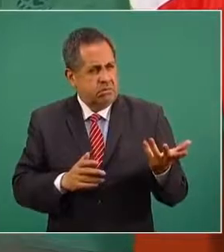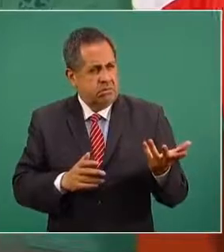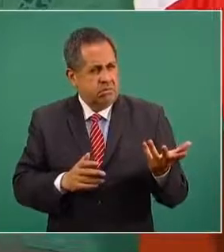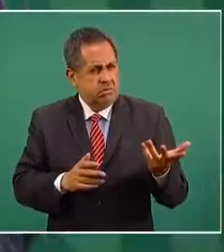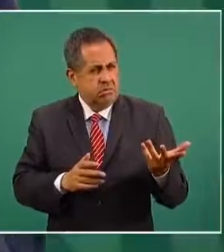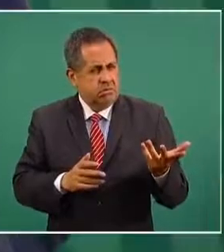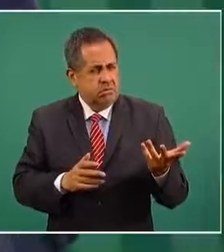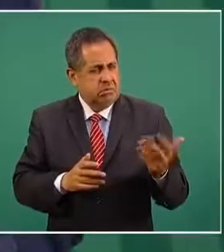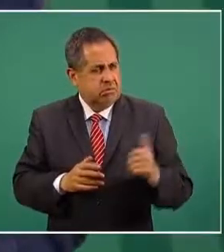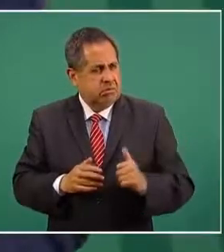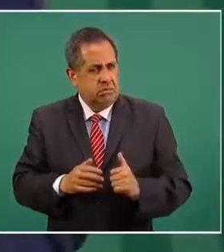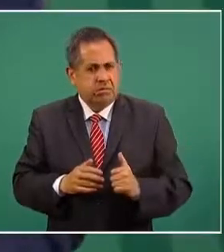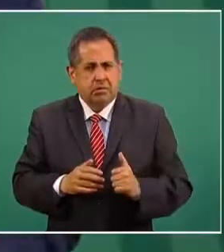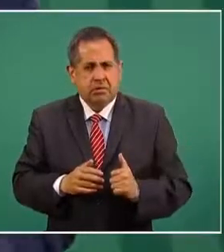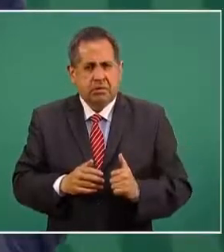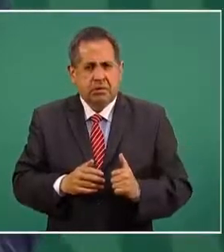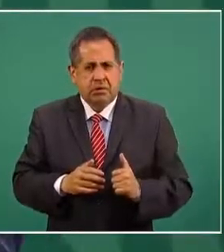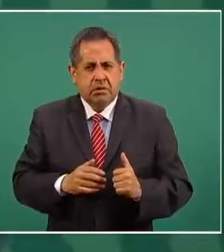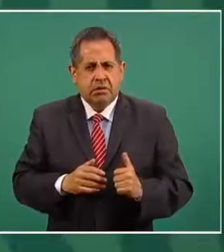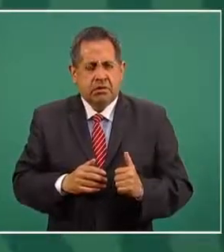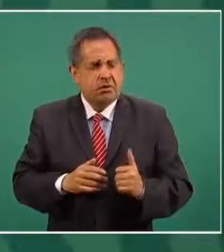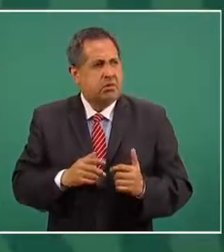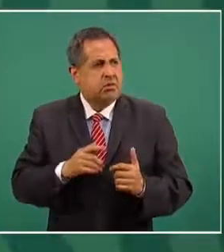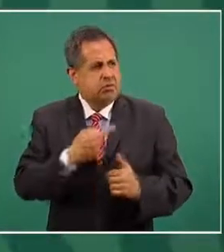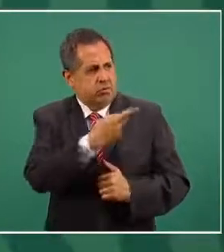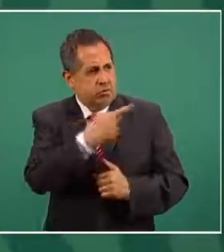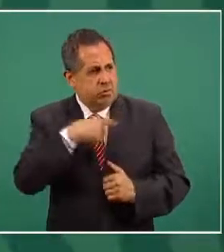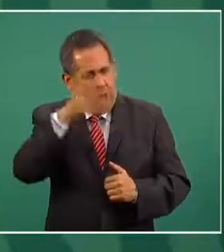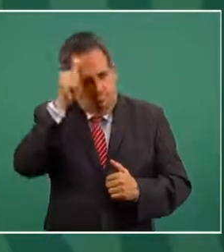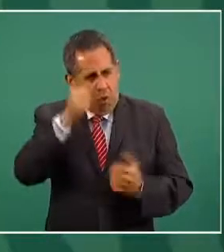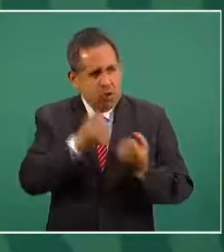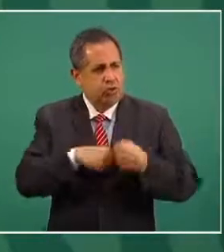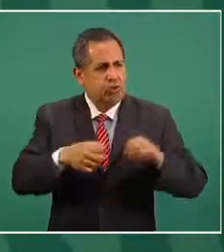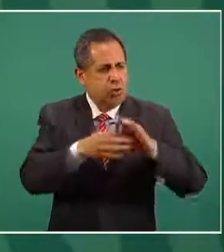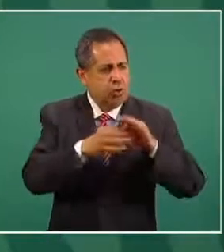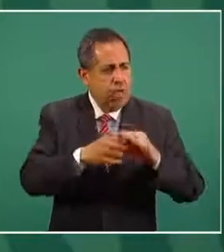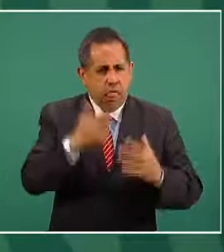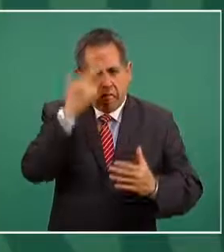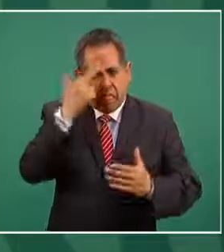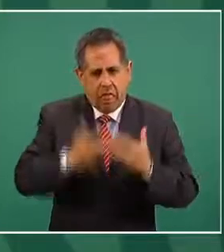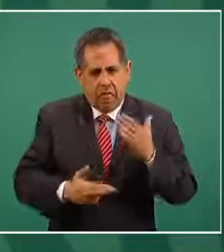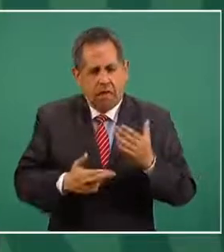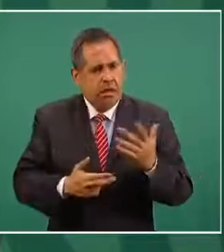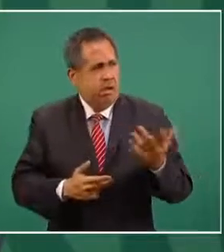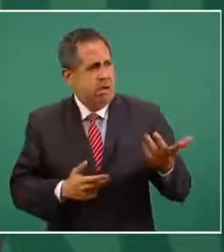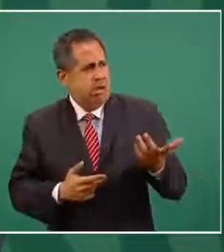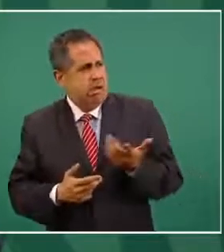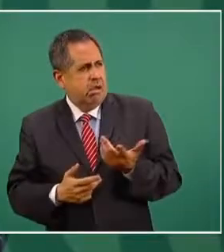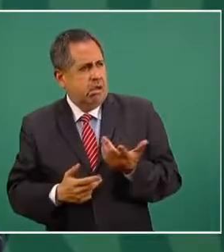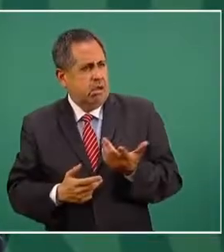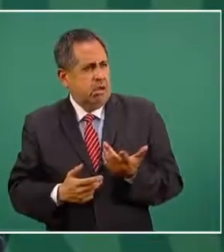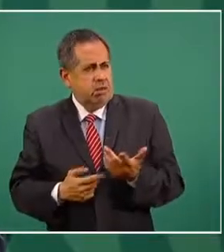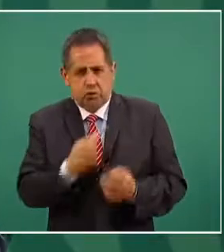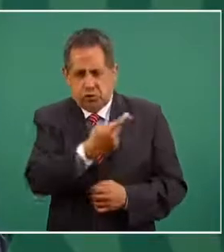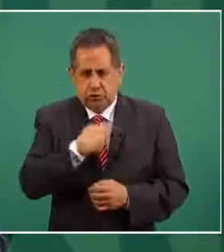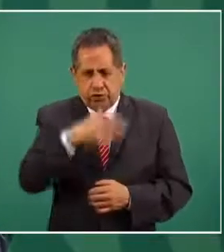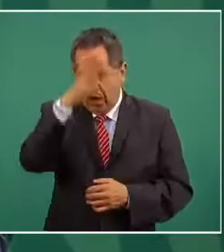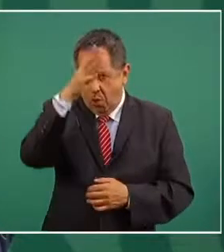violando un compromiso, incluso un acuerdo